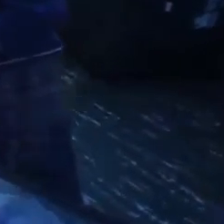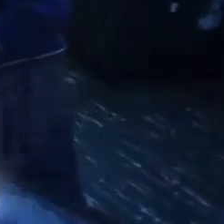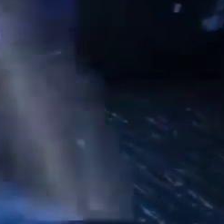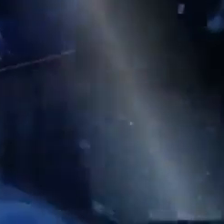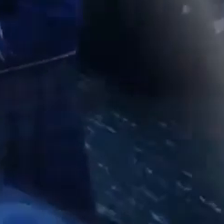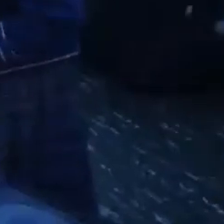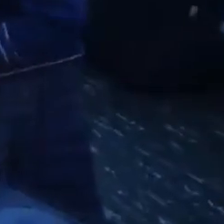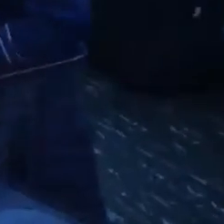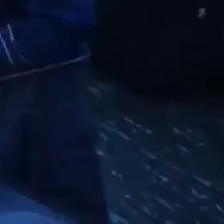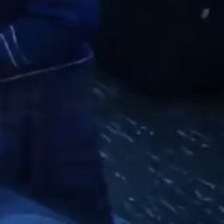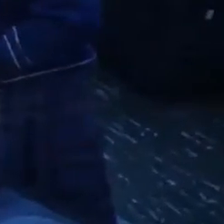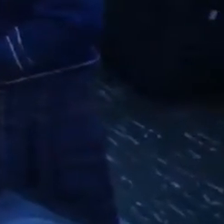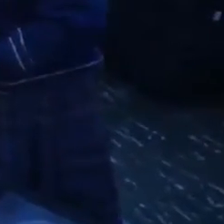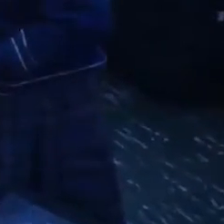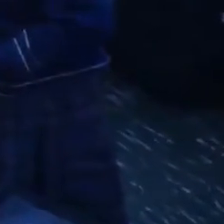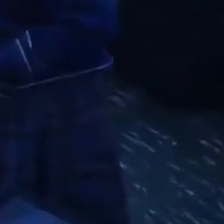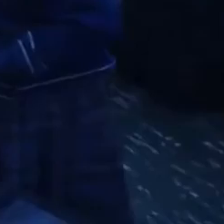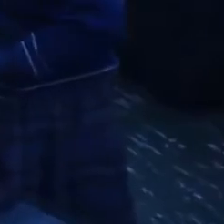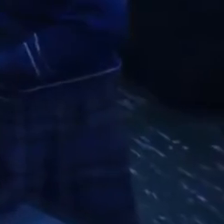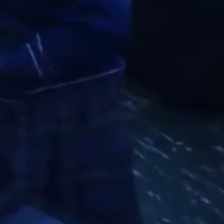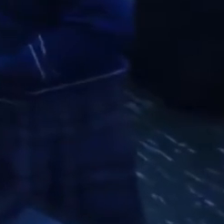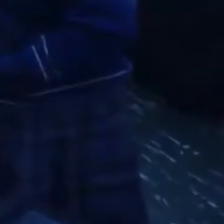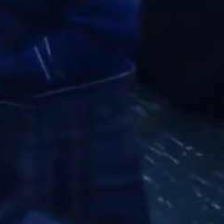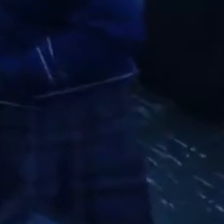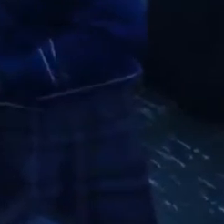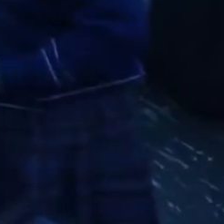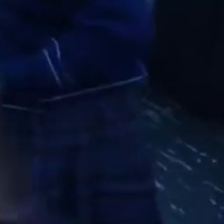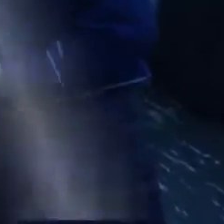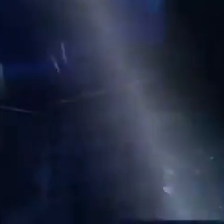saludo. Pues querida, gracias.